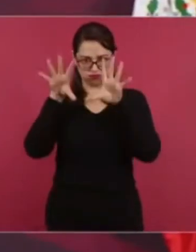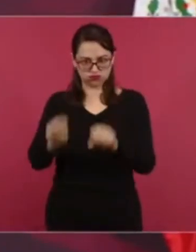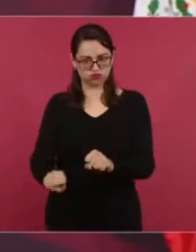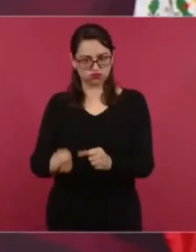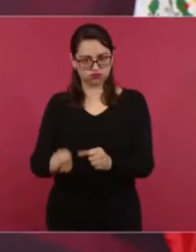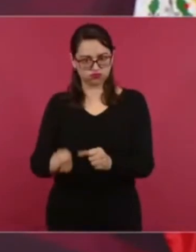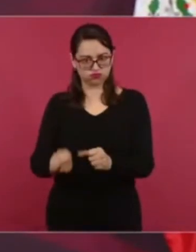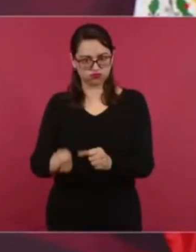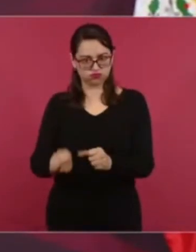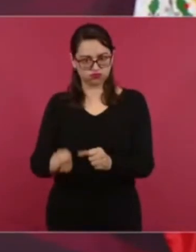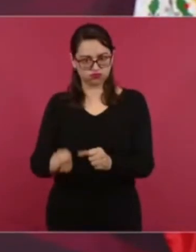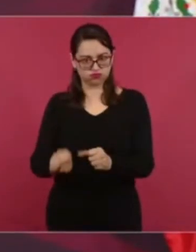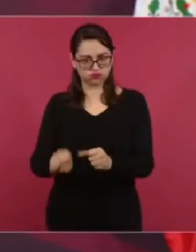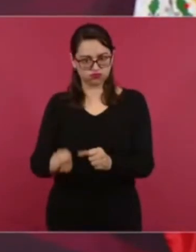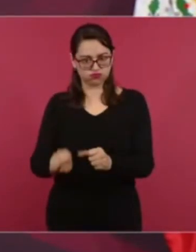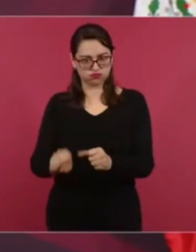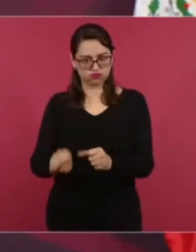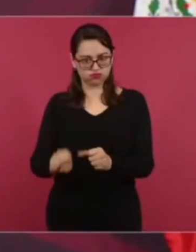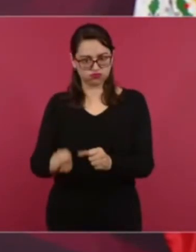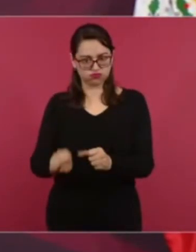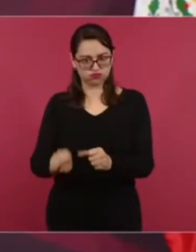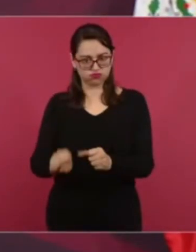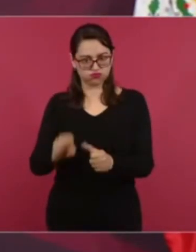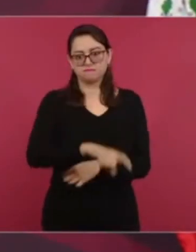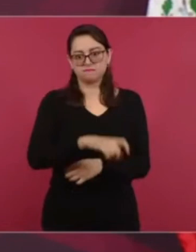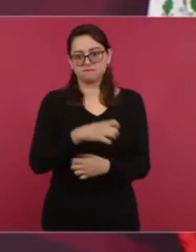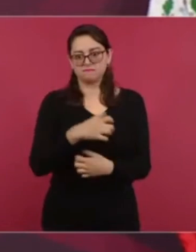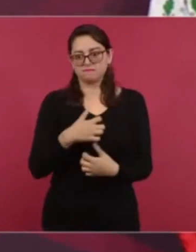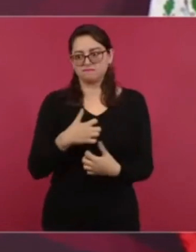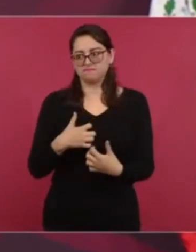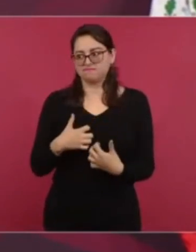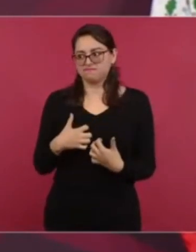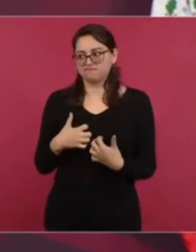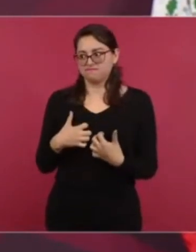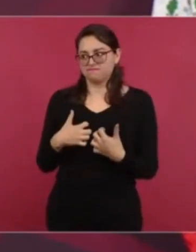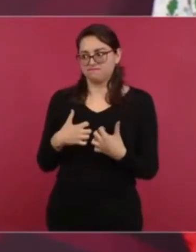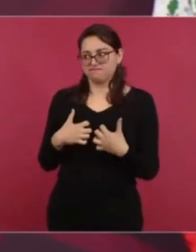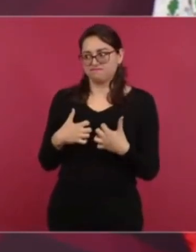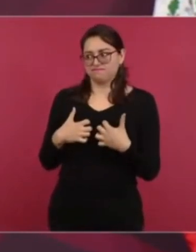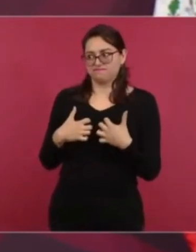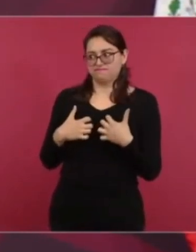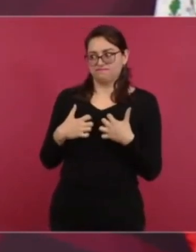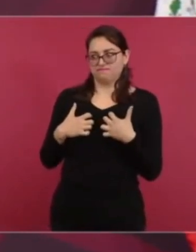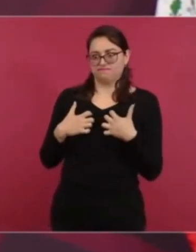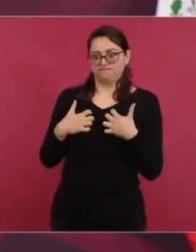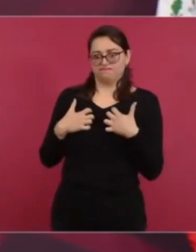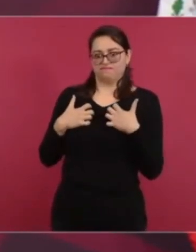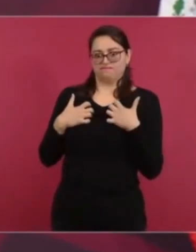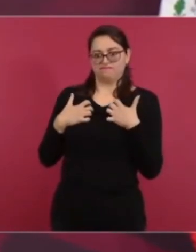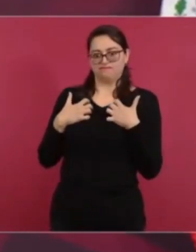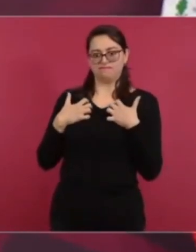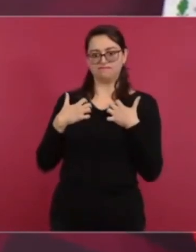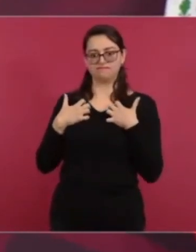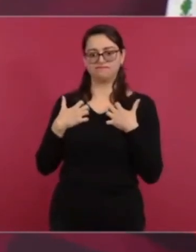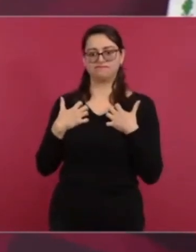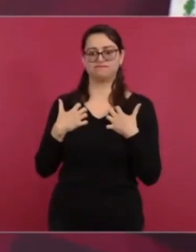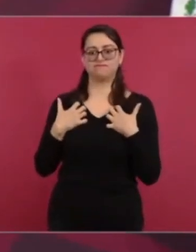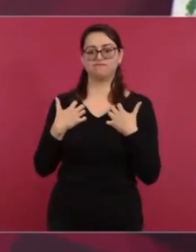intención de que no íbamos nosotros a llegar a la verdad